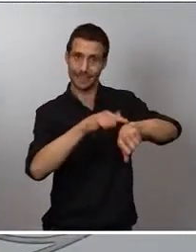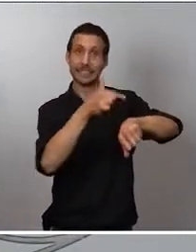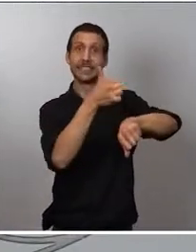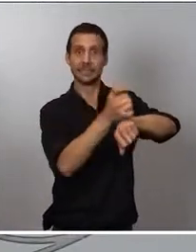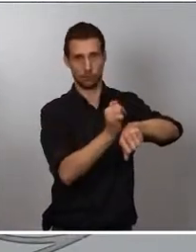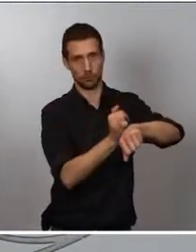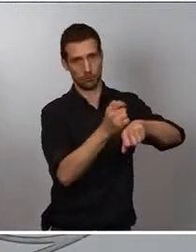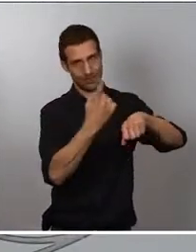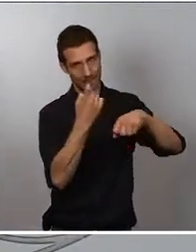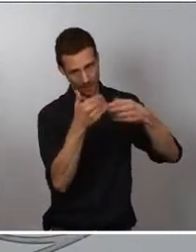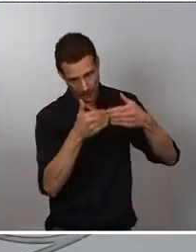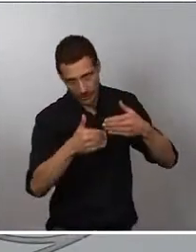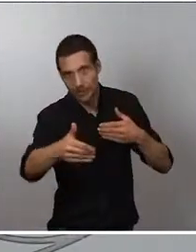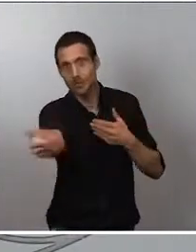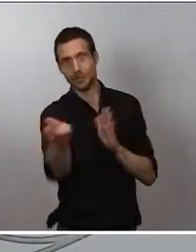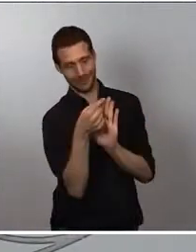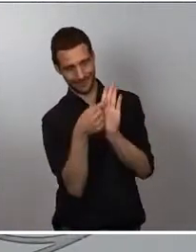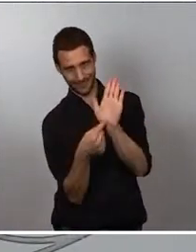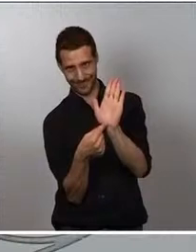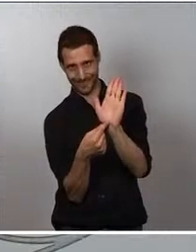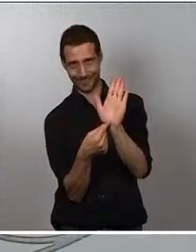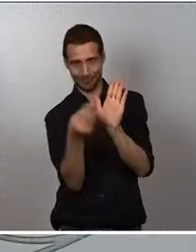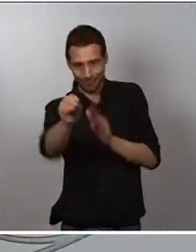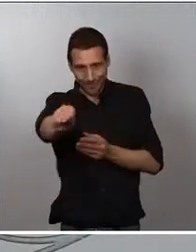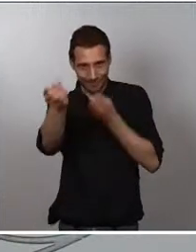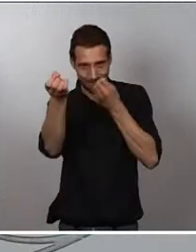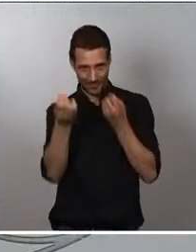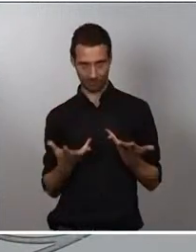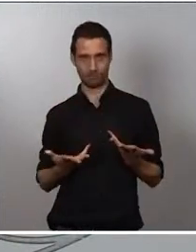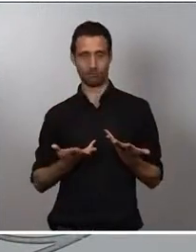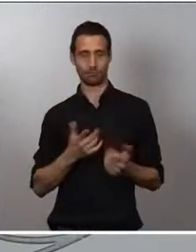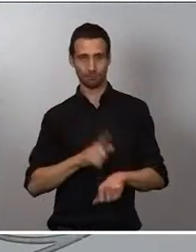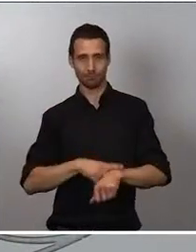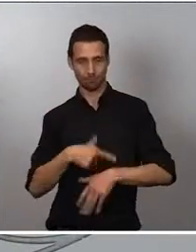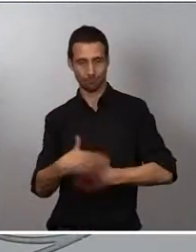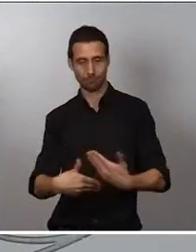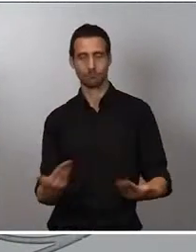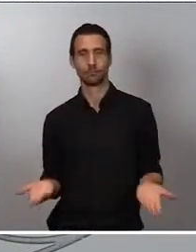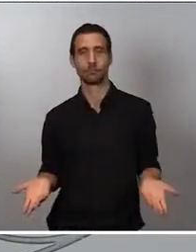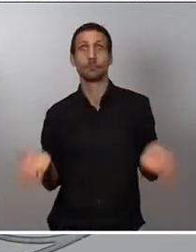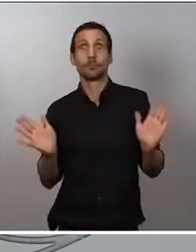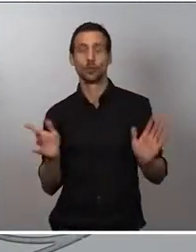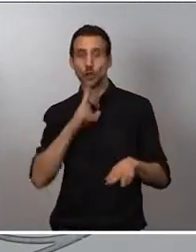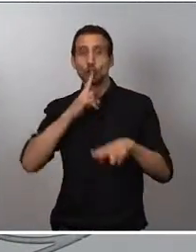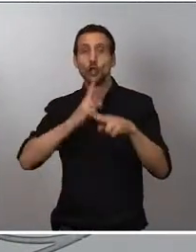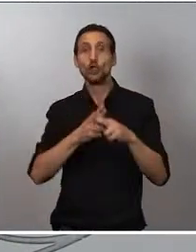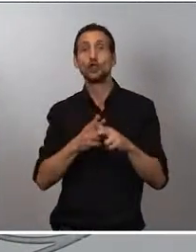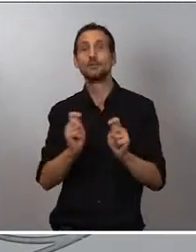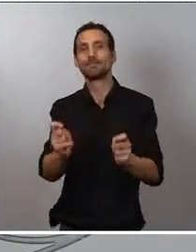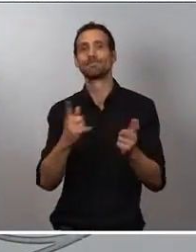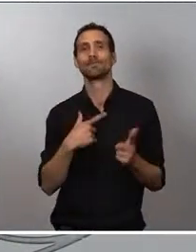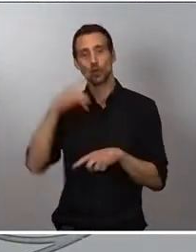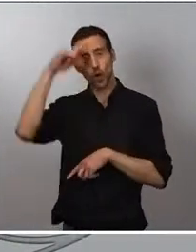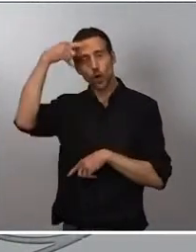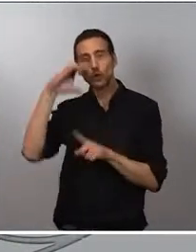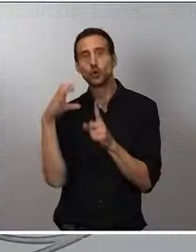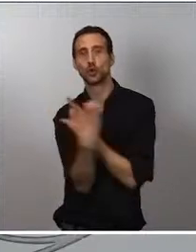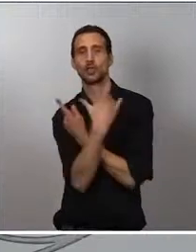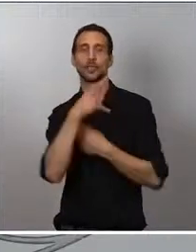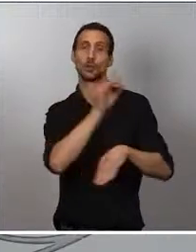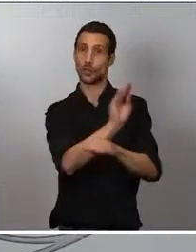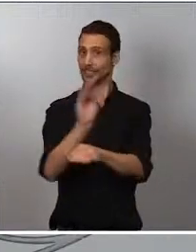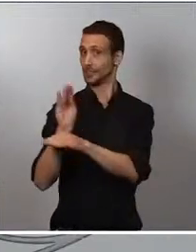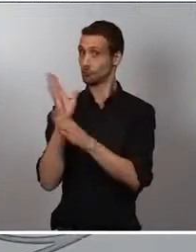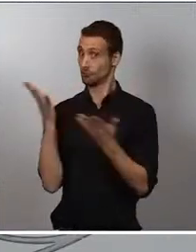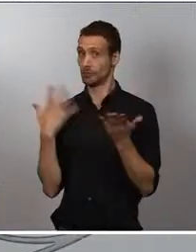su efecto. Por tanto, una llamada a la cultura del cuidado para seguir manteniendo aquellas medidas que las autoridades sanitarias